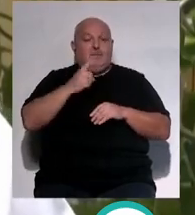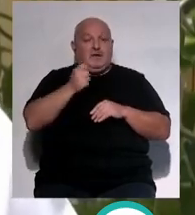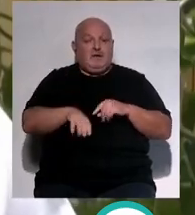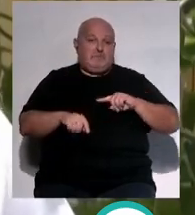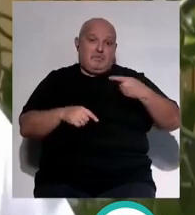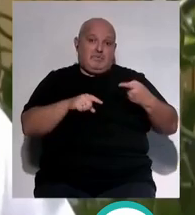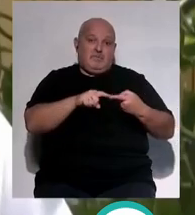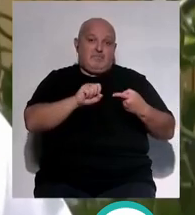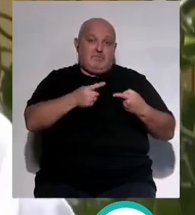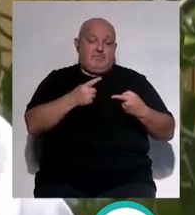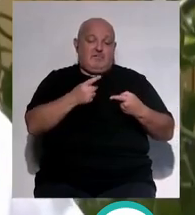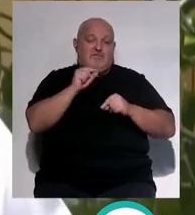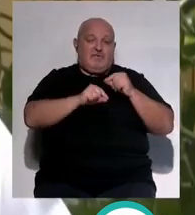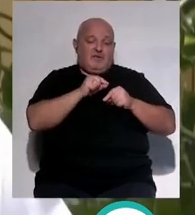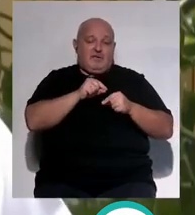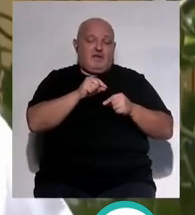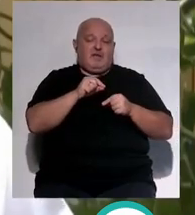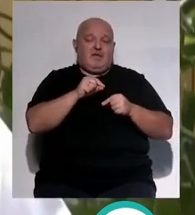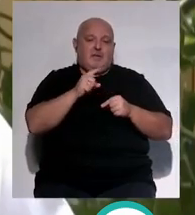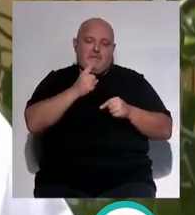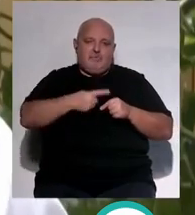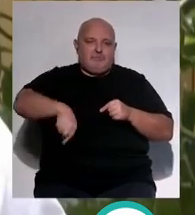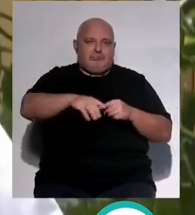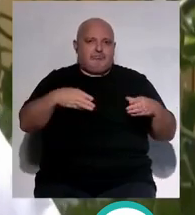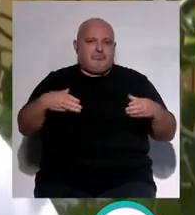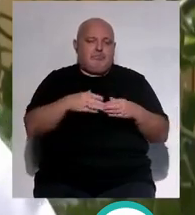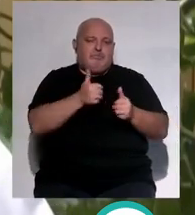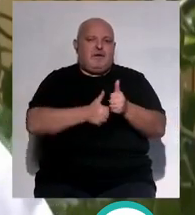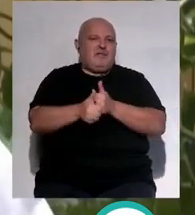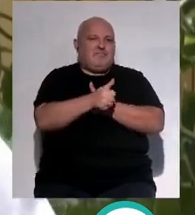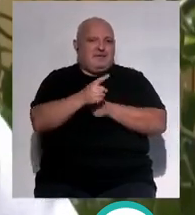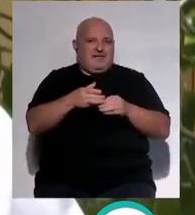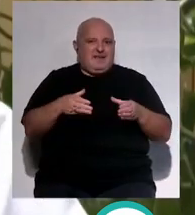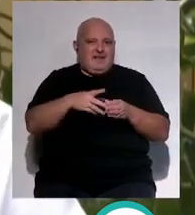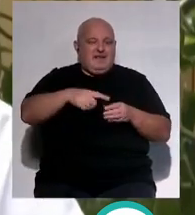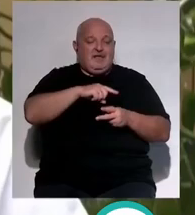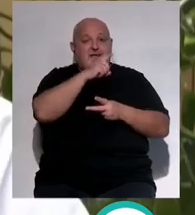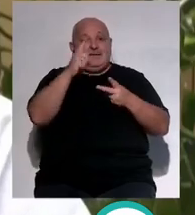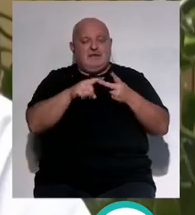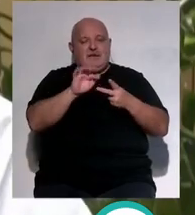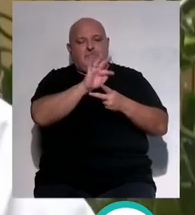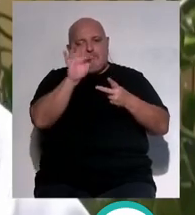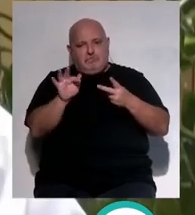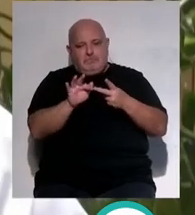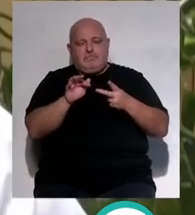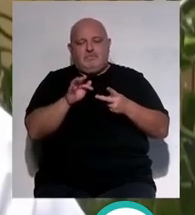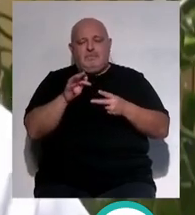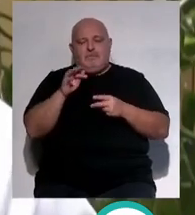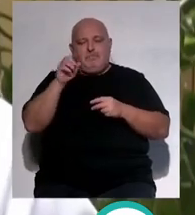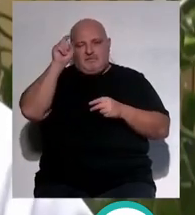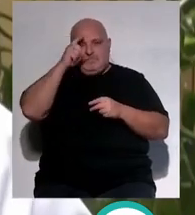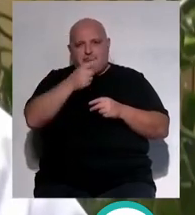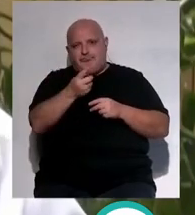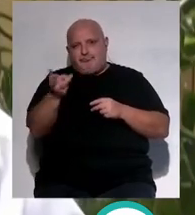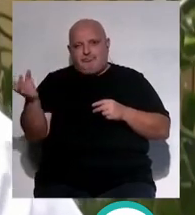primeros que empiezan con las infecciones se les va a inmunizar primero a ellos vamos a tener prioridad para inmunizarlos a ellos y después poco a poco escalar nuevamente al resto de la población